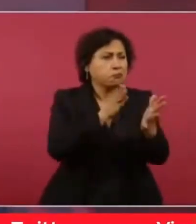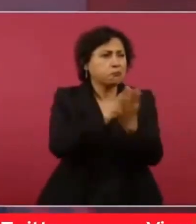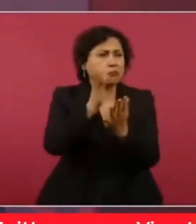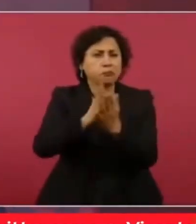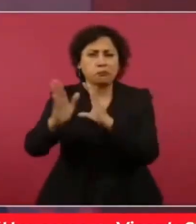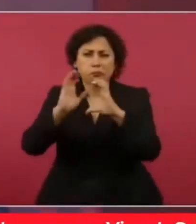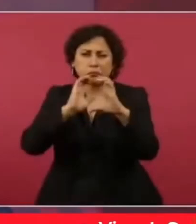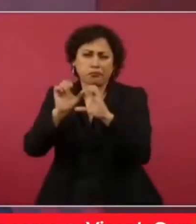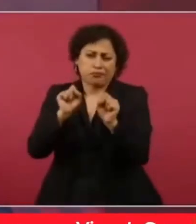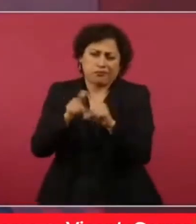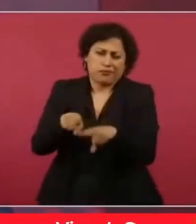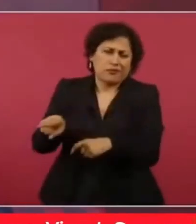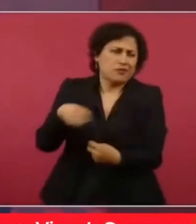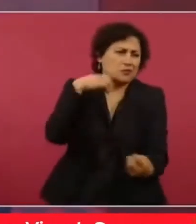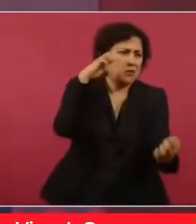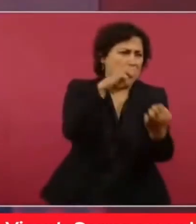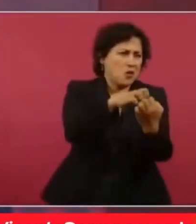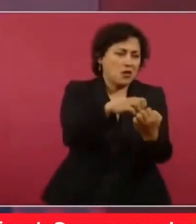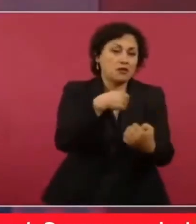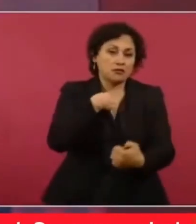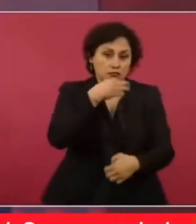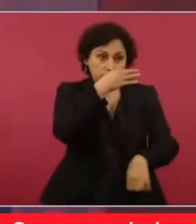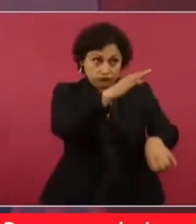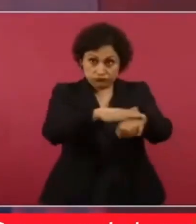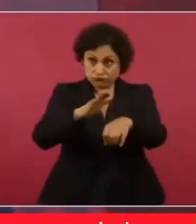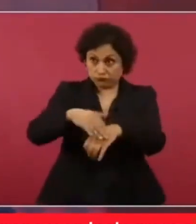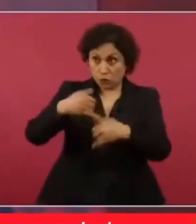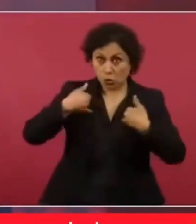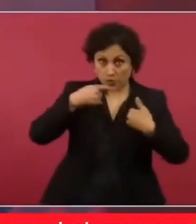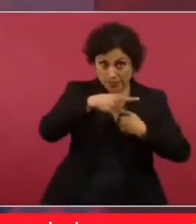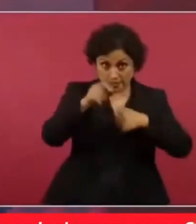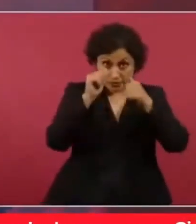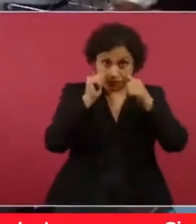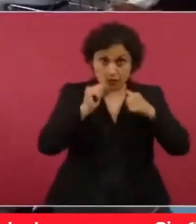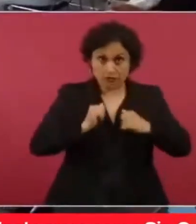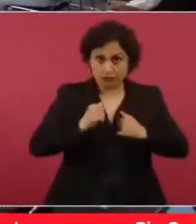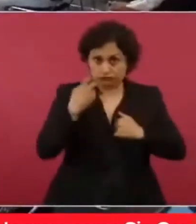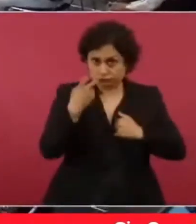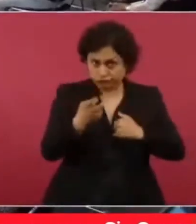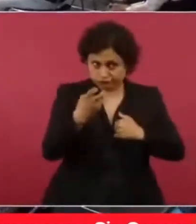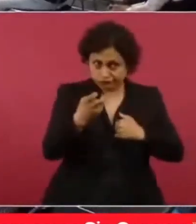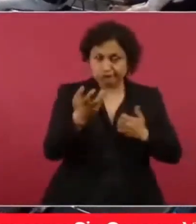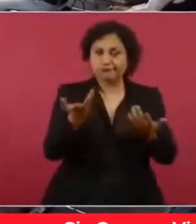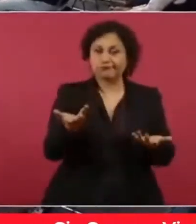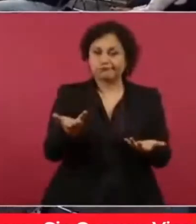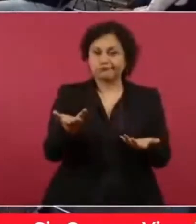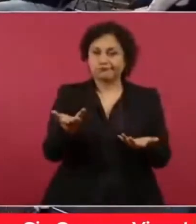y no, lo que querían era